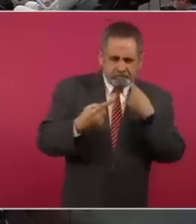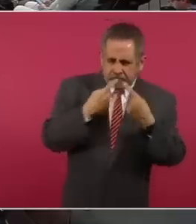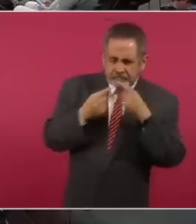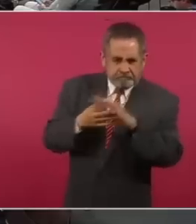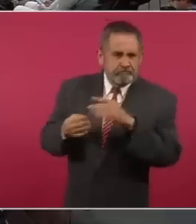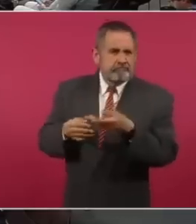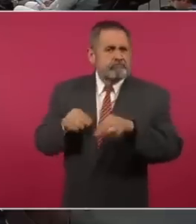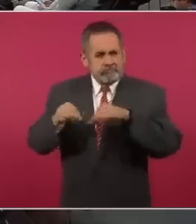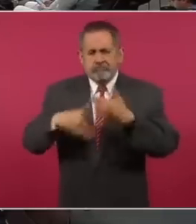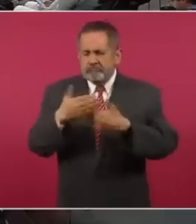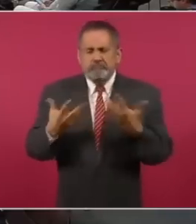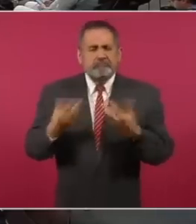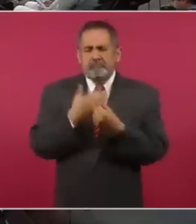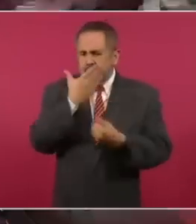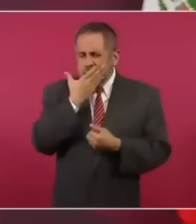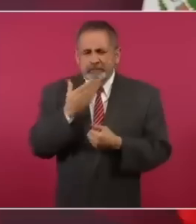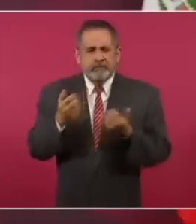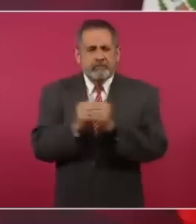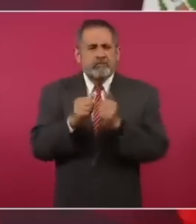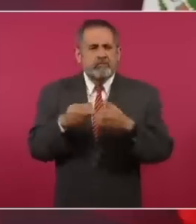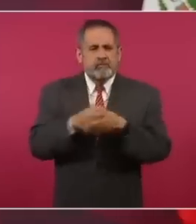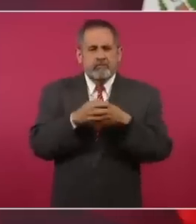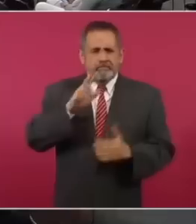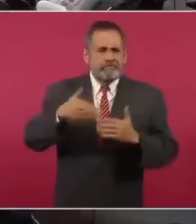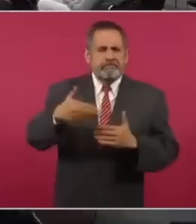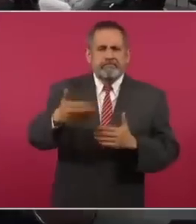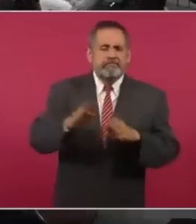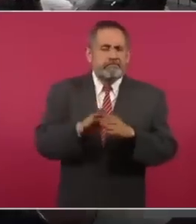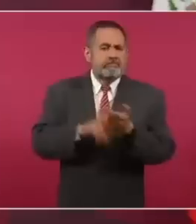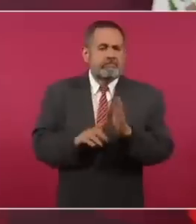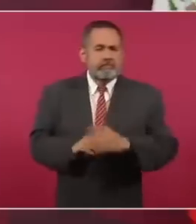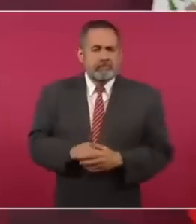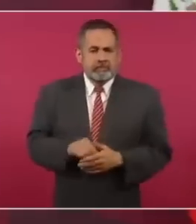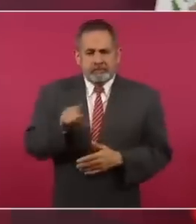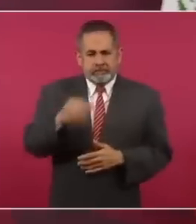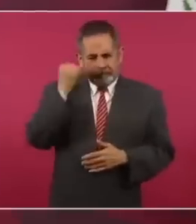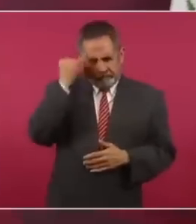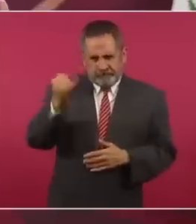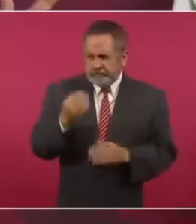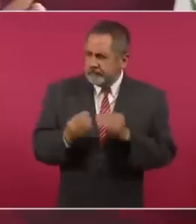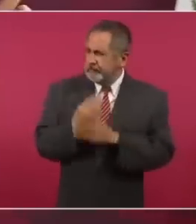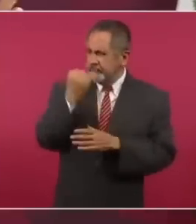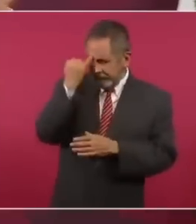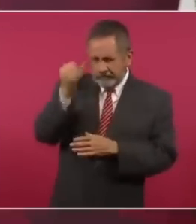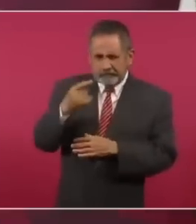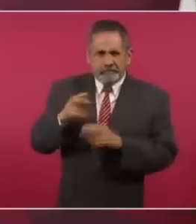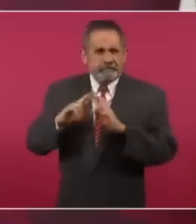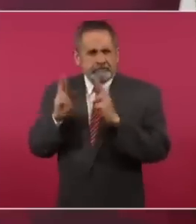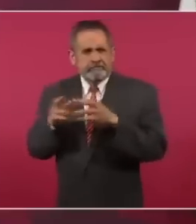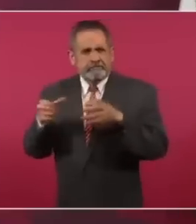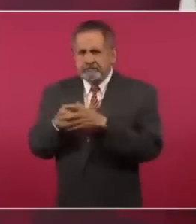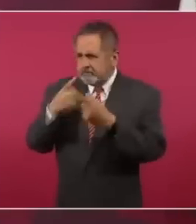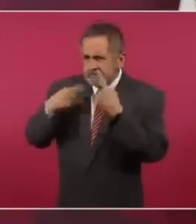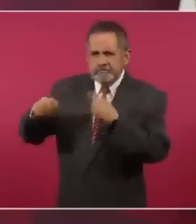trabajando bien, de manera conjunta. Esto surgió precisamente de las reuniones